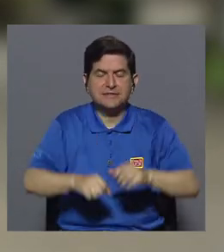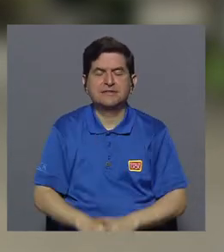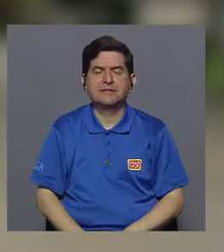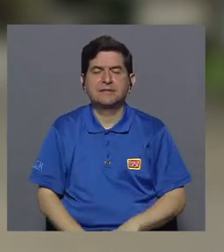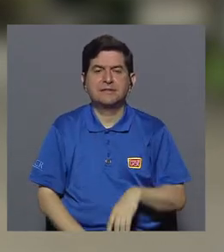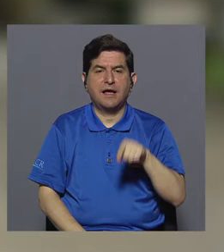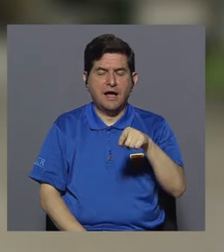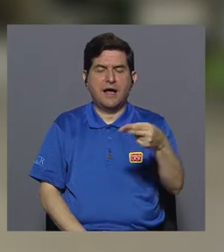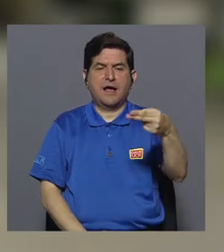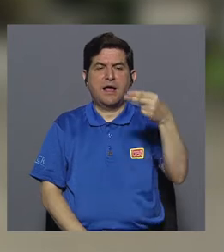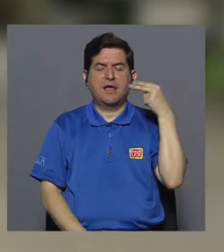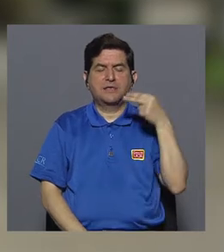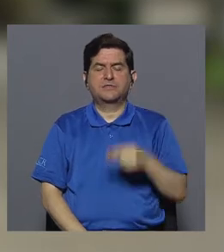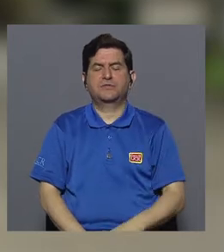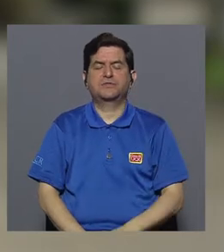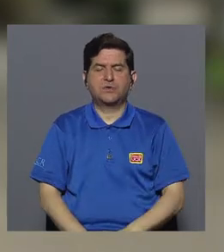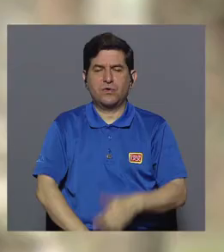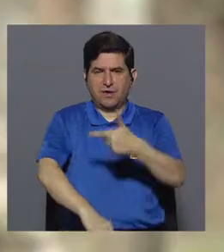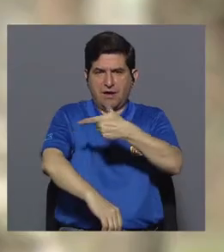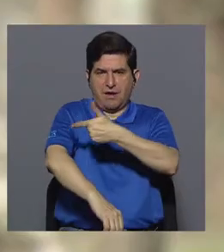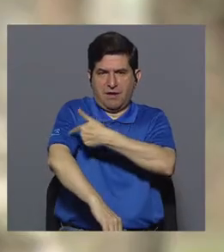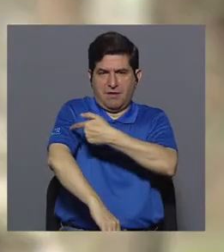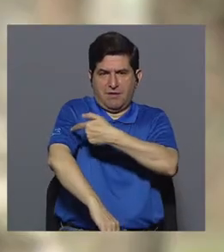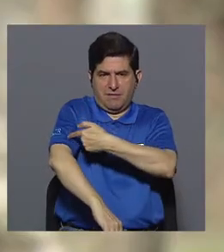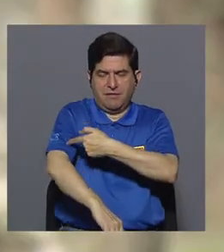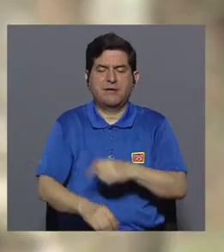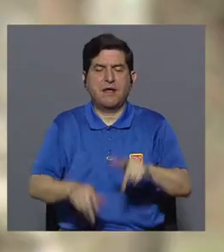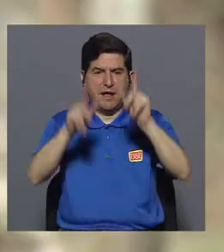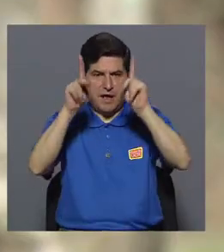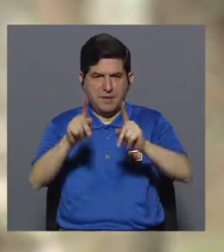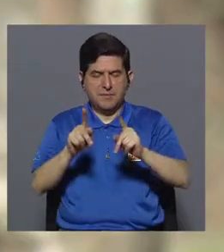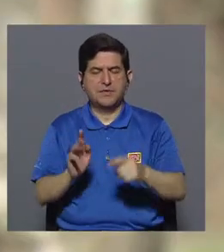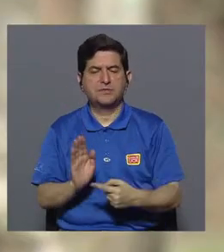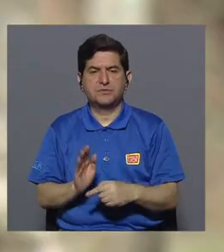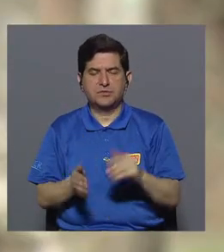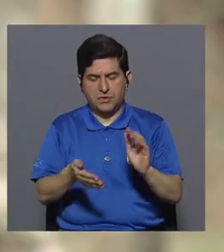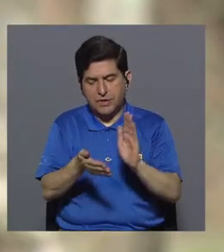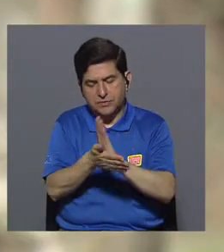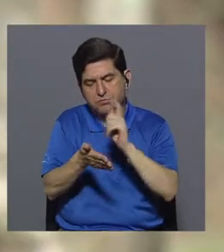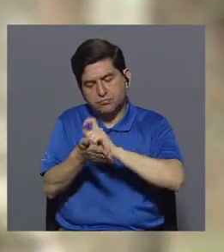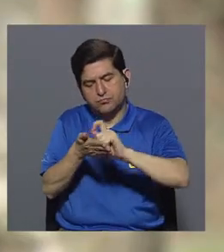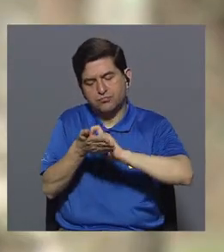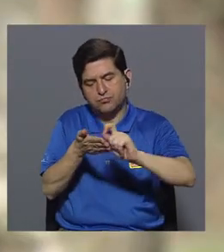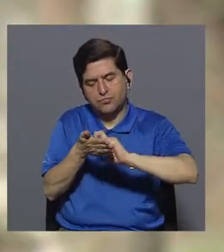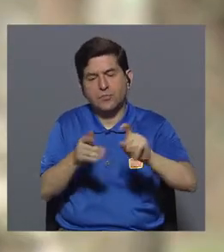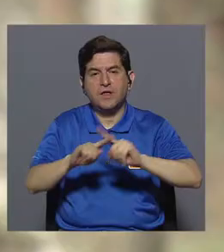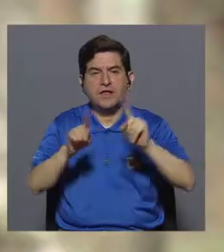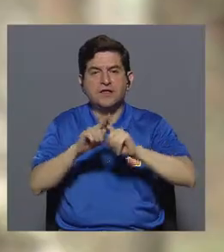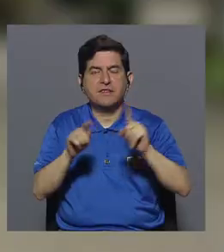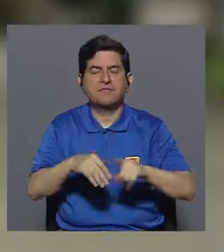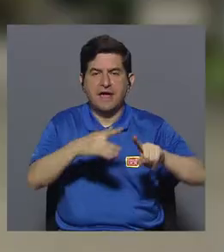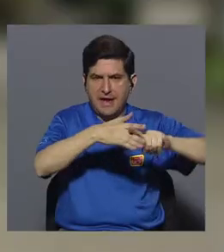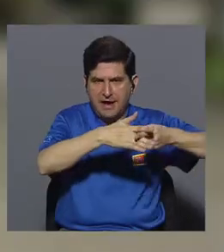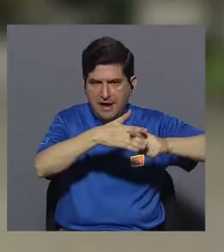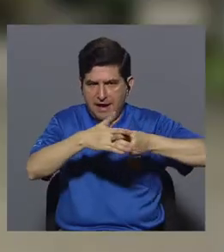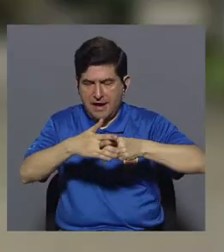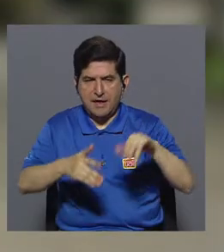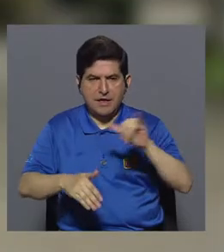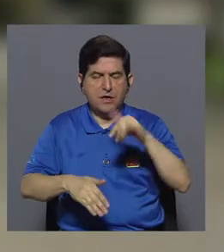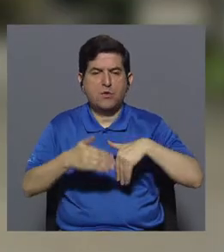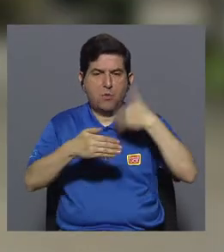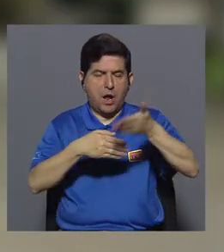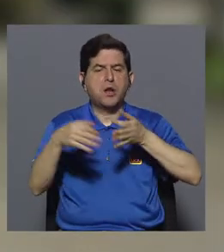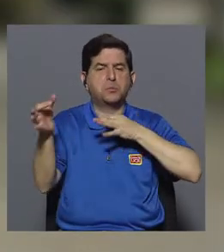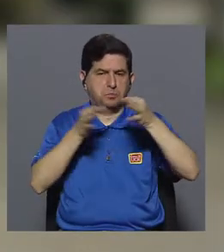lo que hacemos es pasar todo un historial de enfermería a los fumadores y también pasamos una serie de instrumentos que más